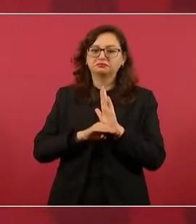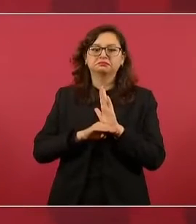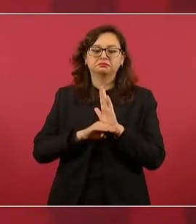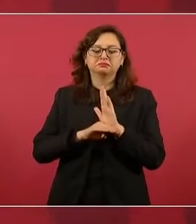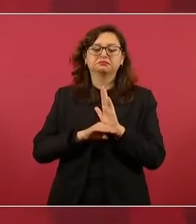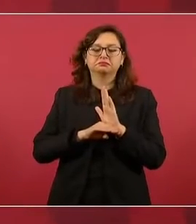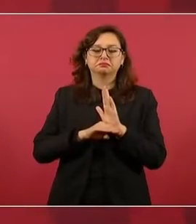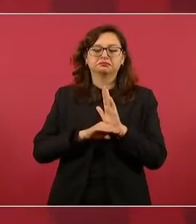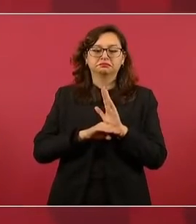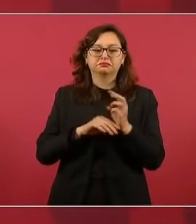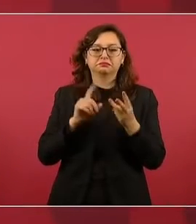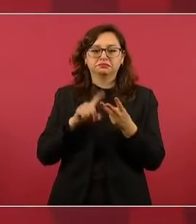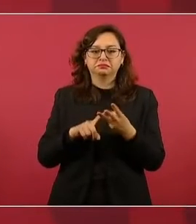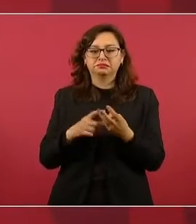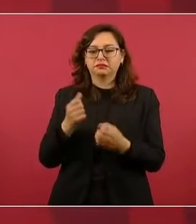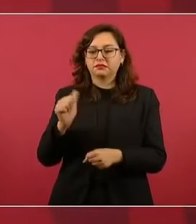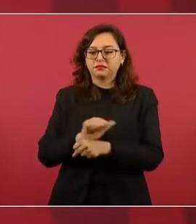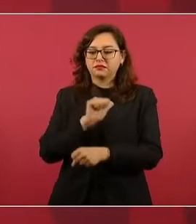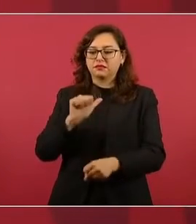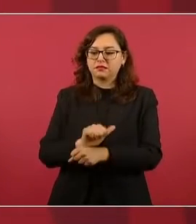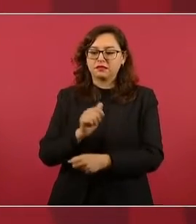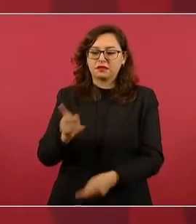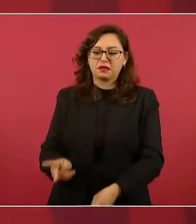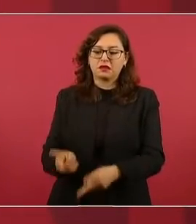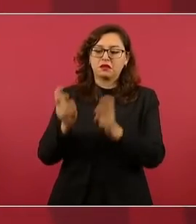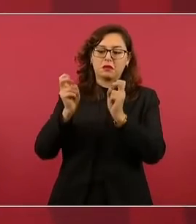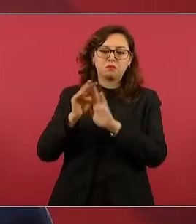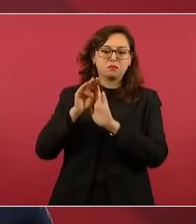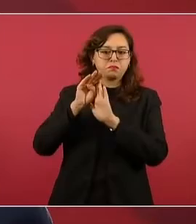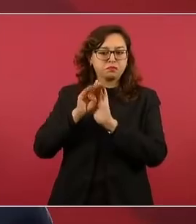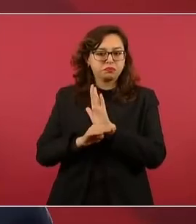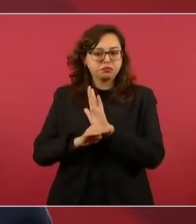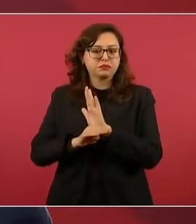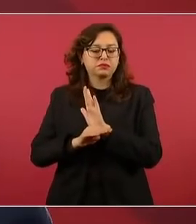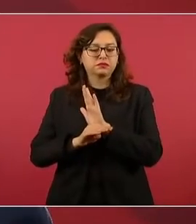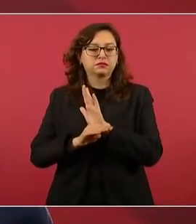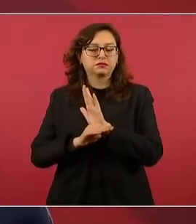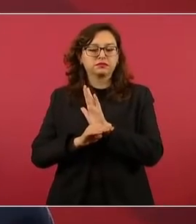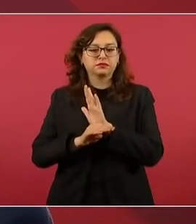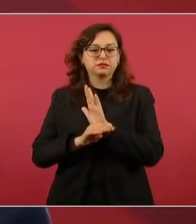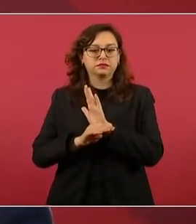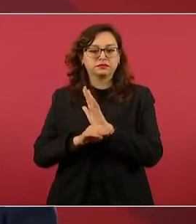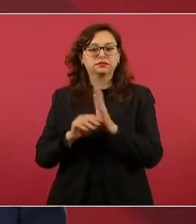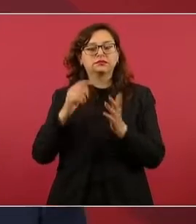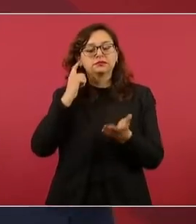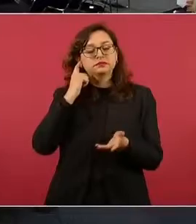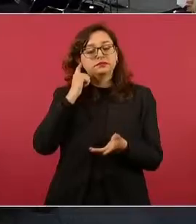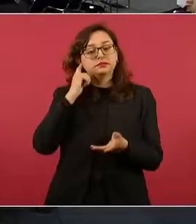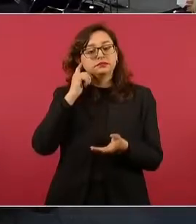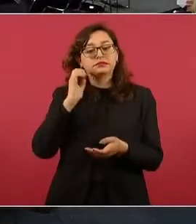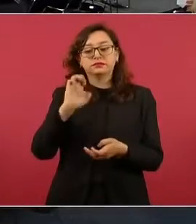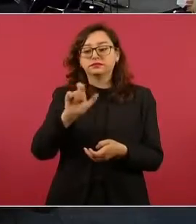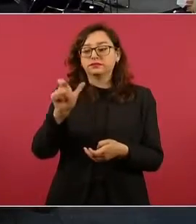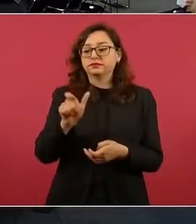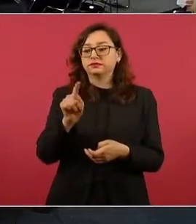en robo de vehículo, pero extorsión